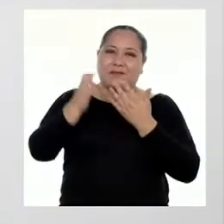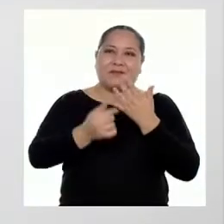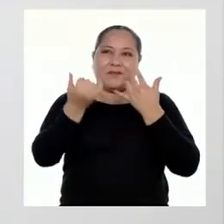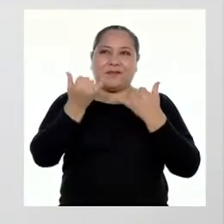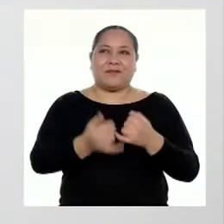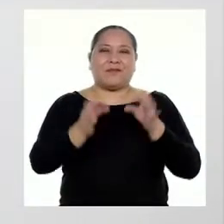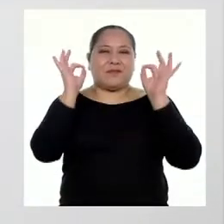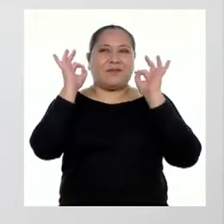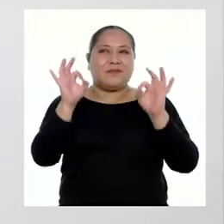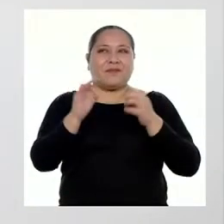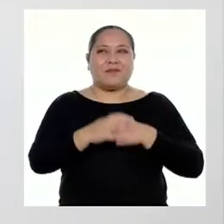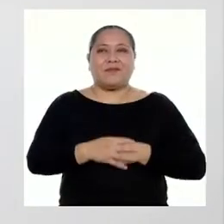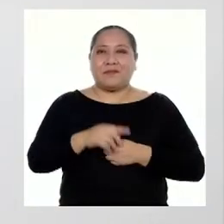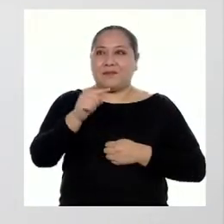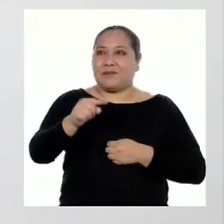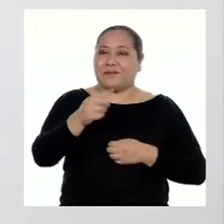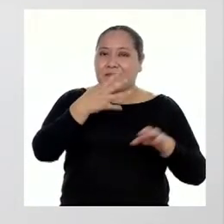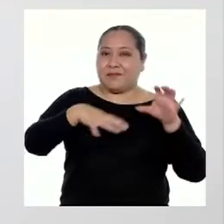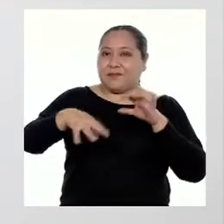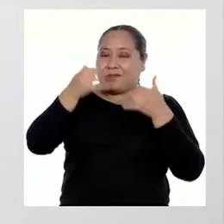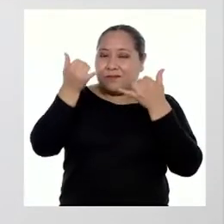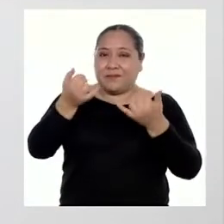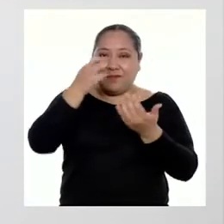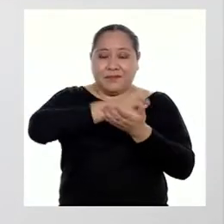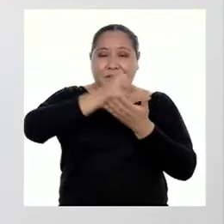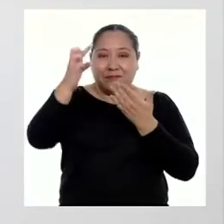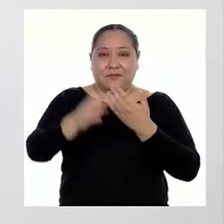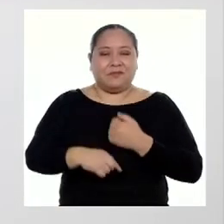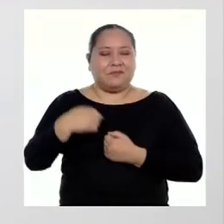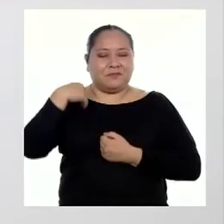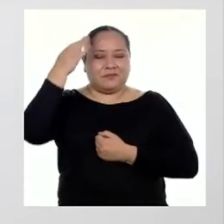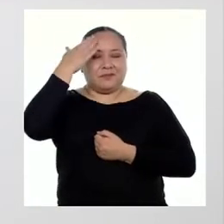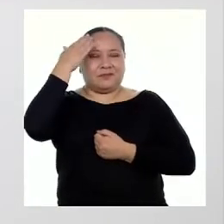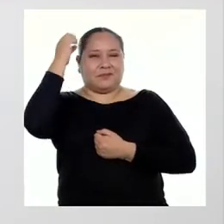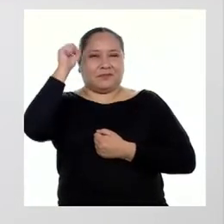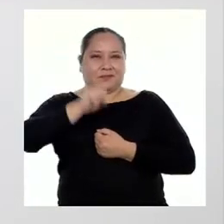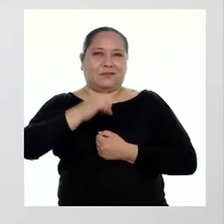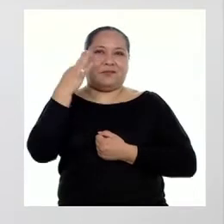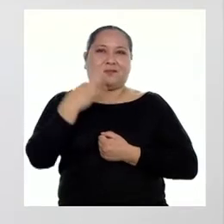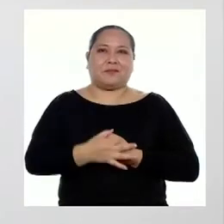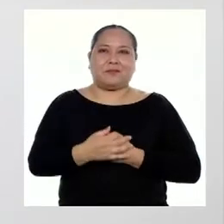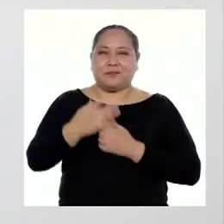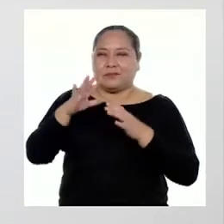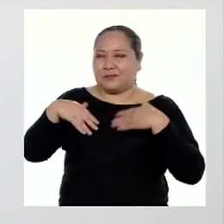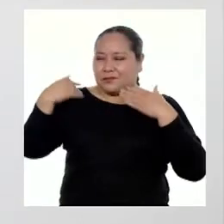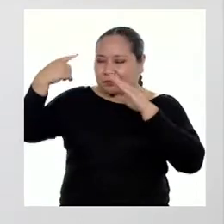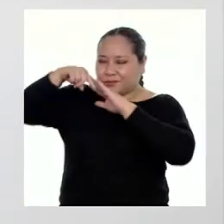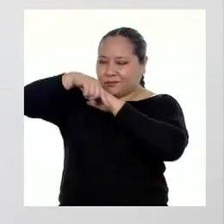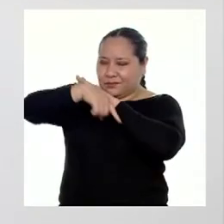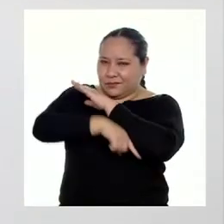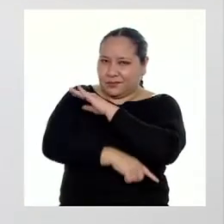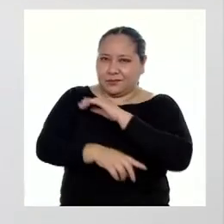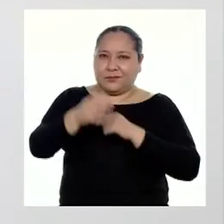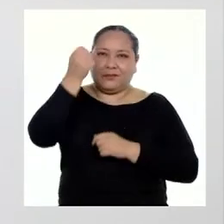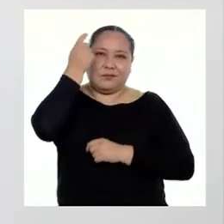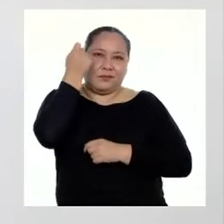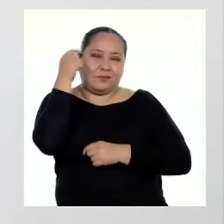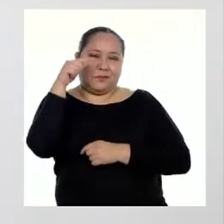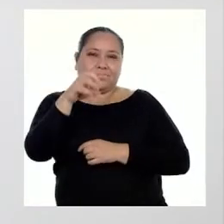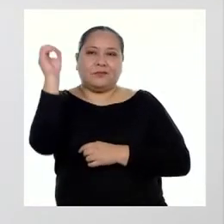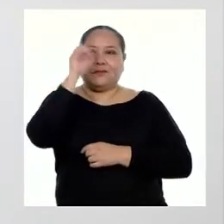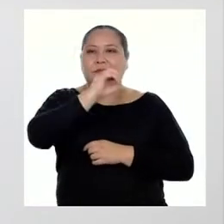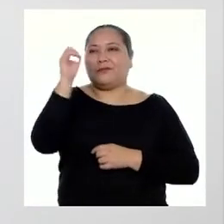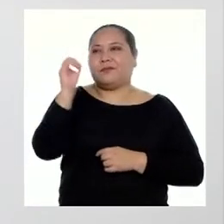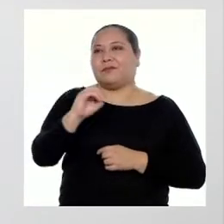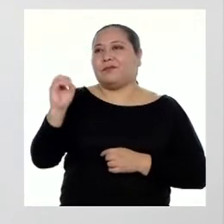¡Estupendo! Con lo que haremos en este programa estoy segura de que vamos a poder profundizar en la comprensión de los